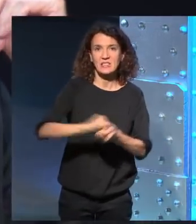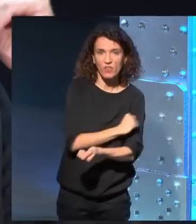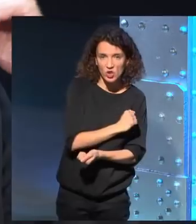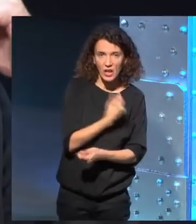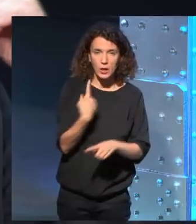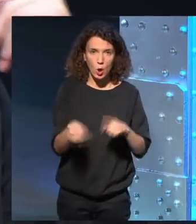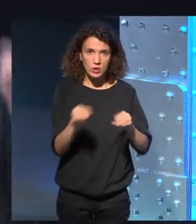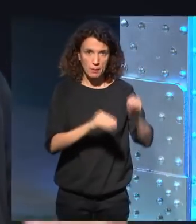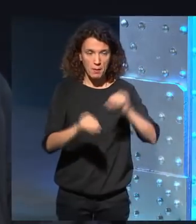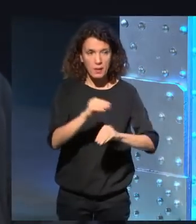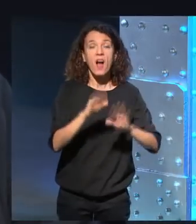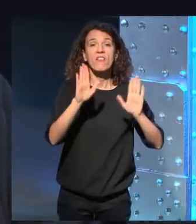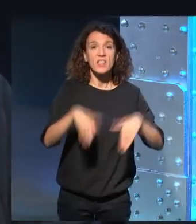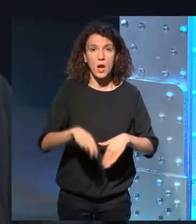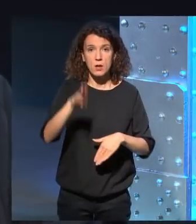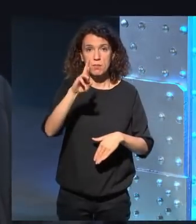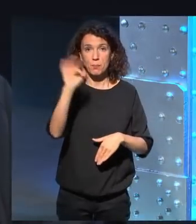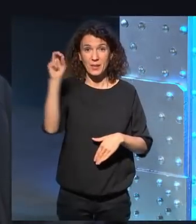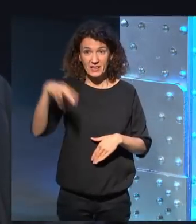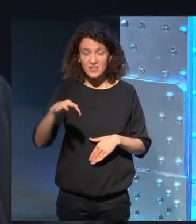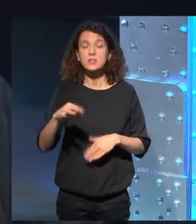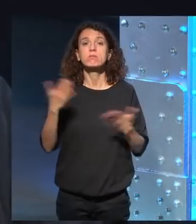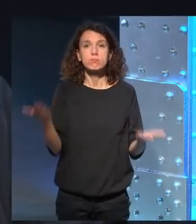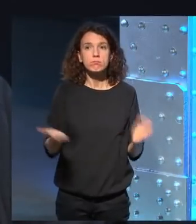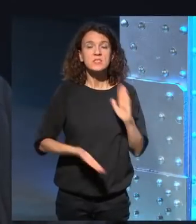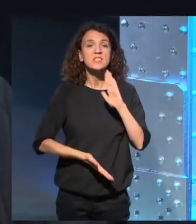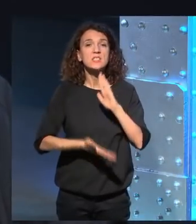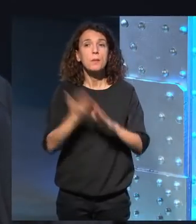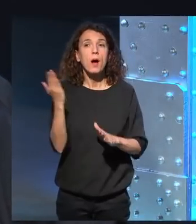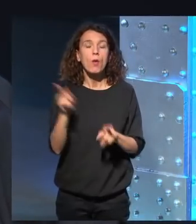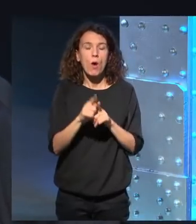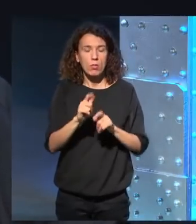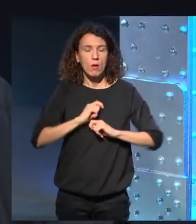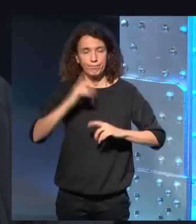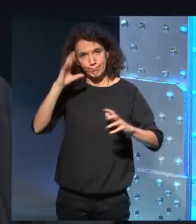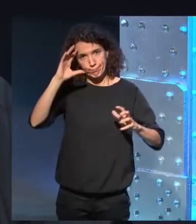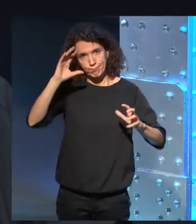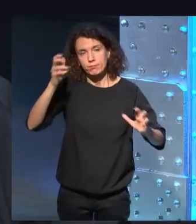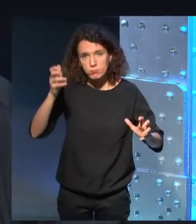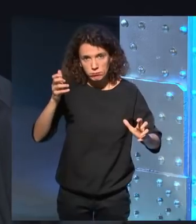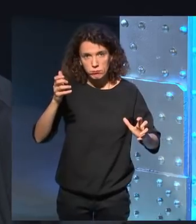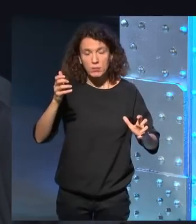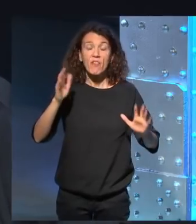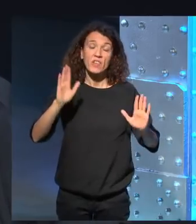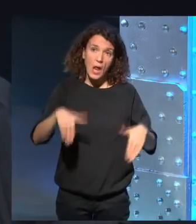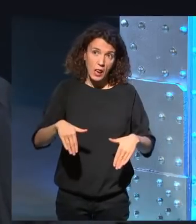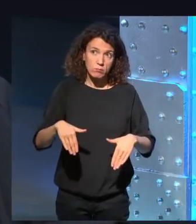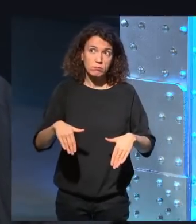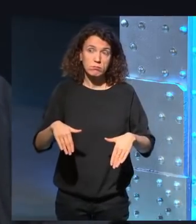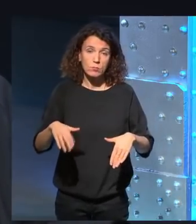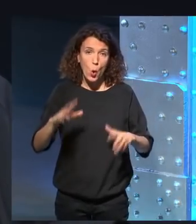Prince se fue volviendo paulatinamente loco terminó siendo no terminó